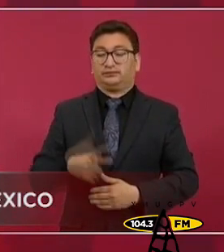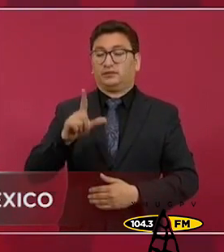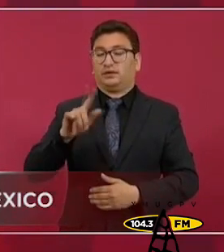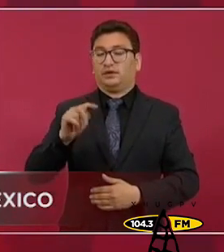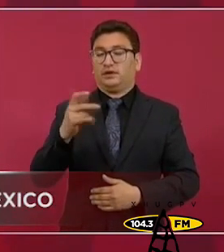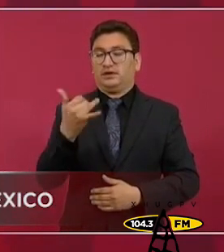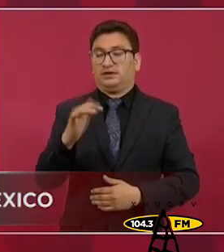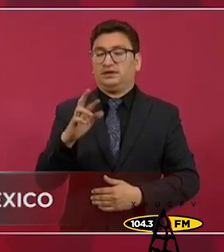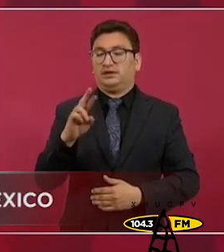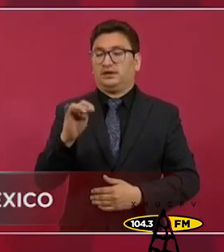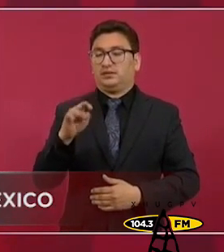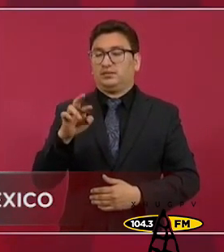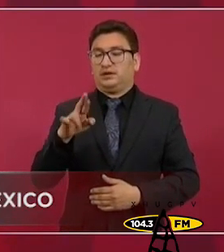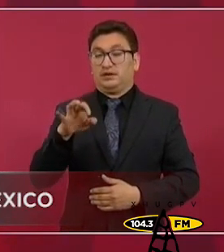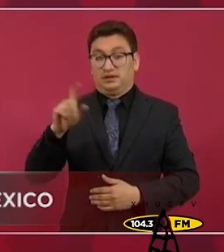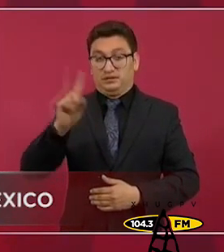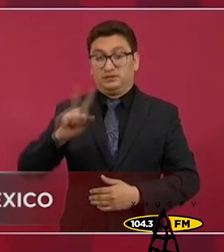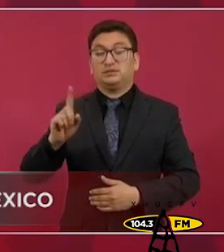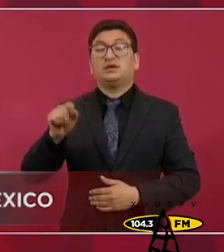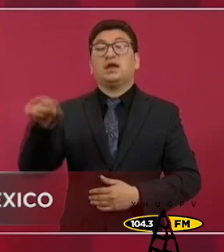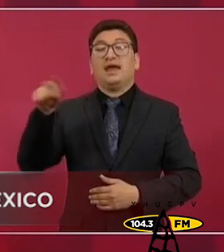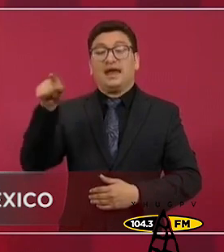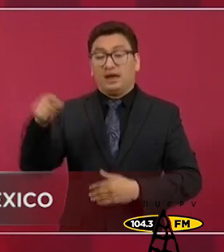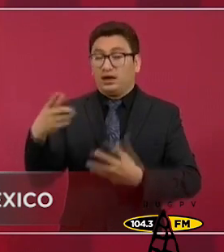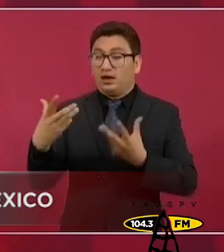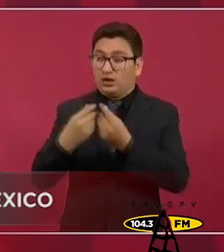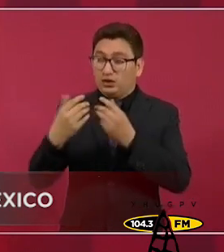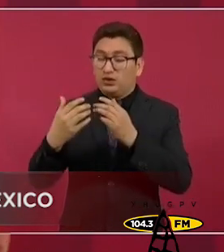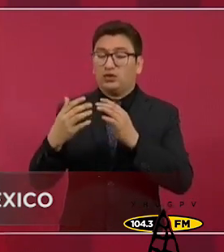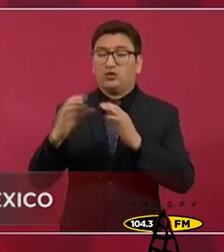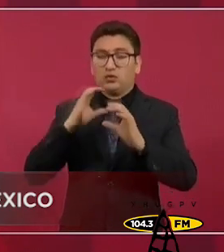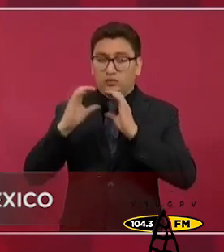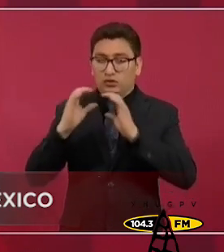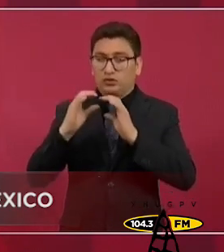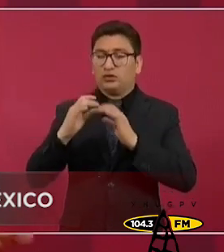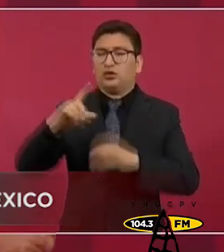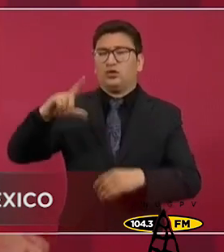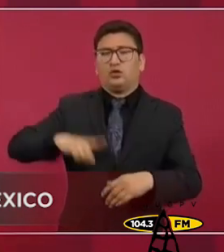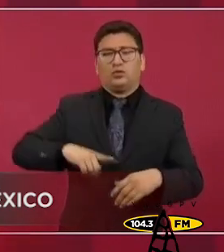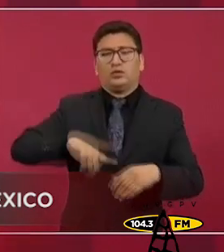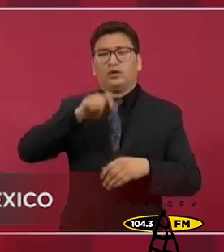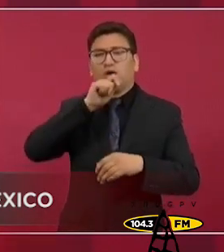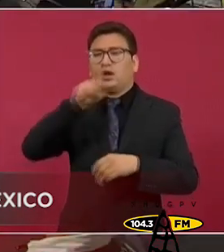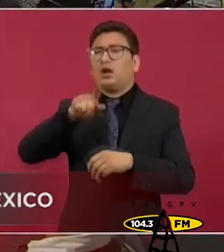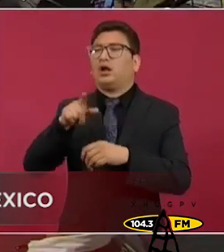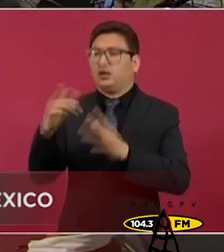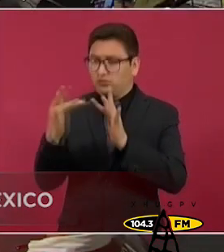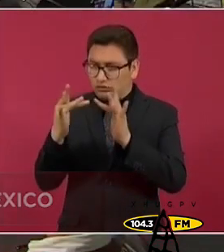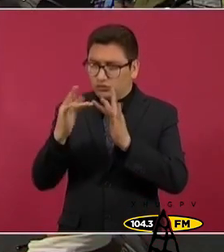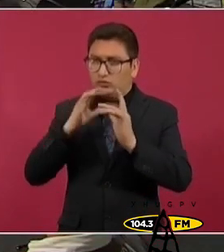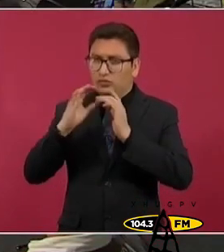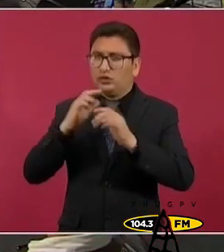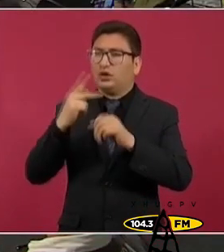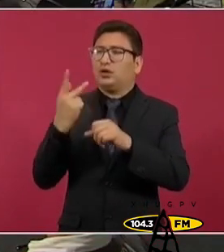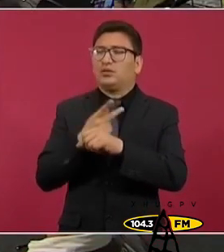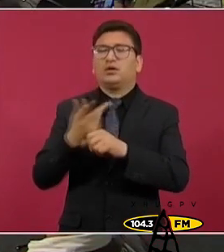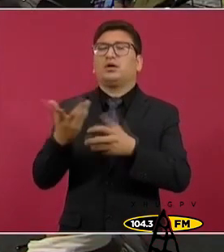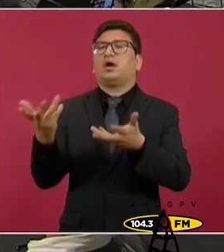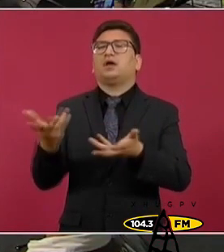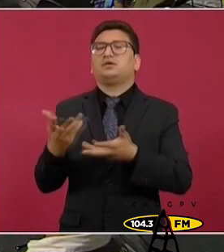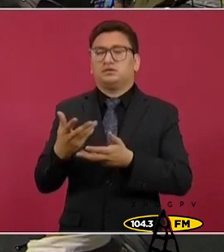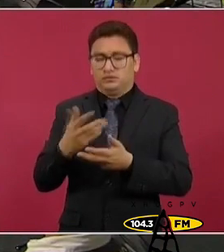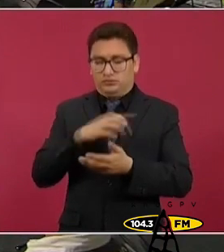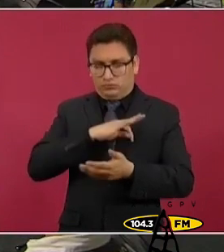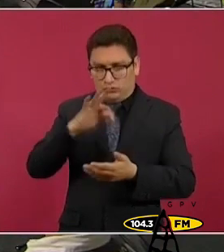través de Leti Ramírez comunicación con el gobierno de Jalisco, saber qué está pasando y en qué podemos